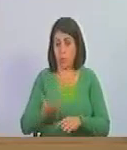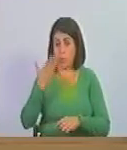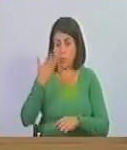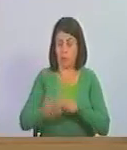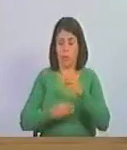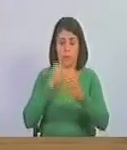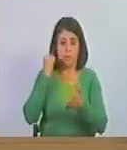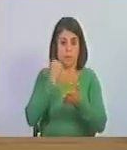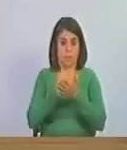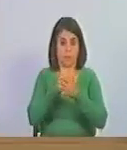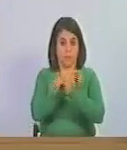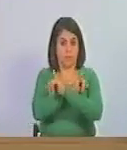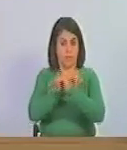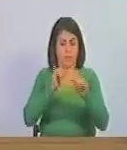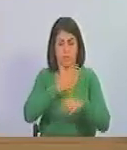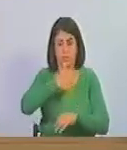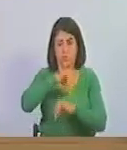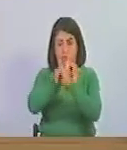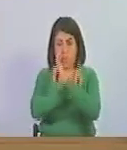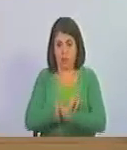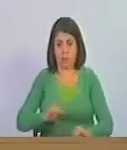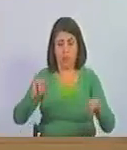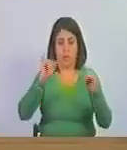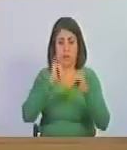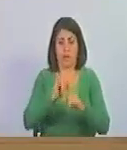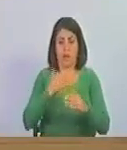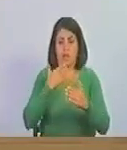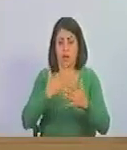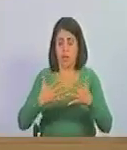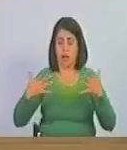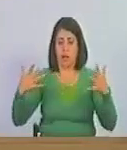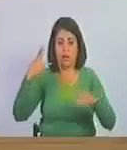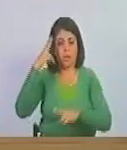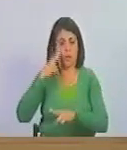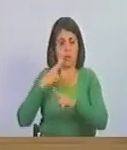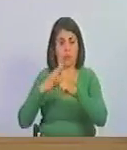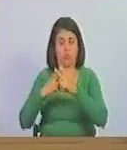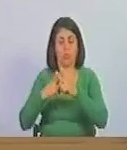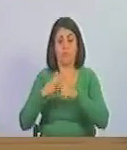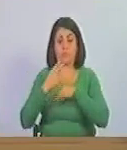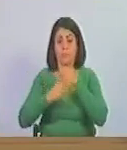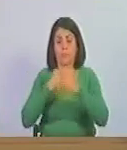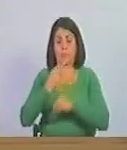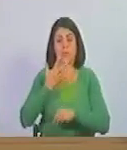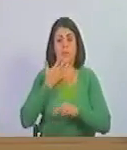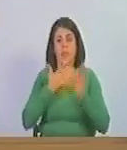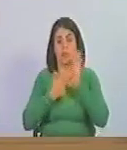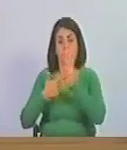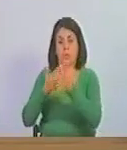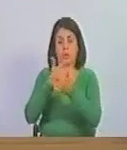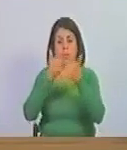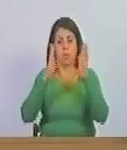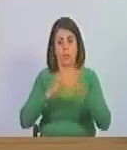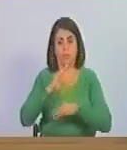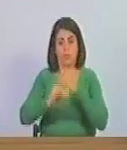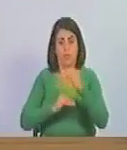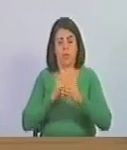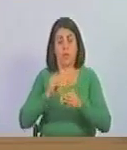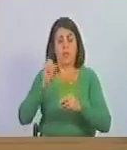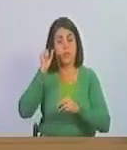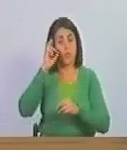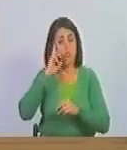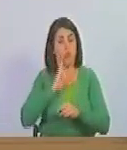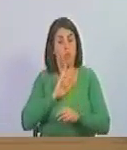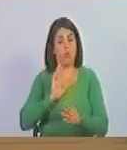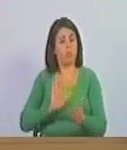el sello final a nuestra independencia gracias al honor y arrojo del ejército libertador creado por Simón Bolívar